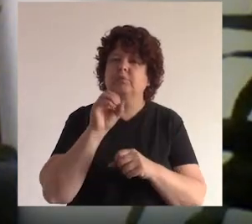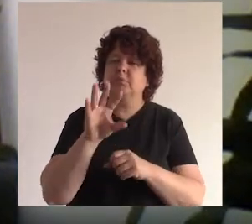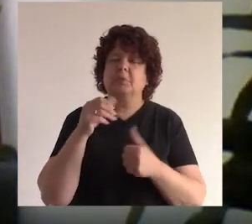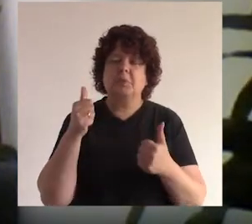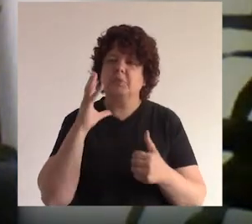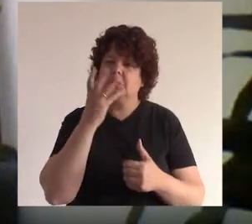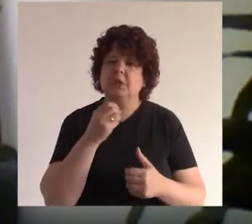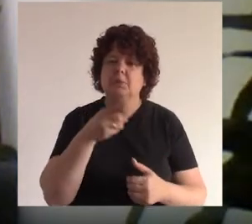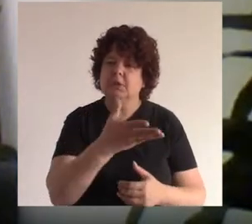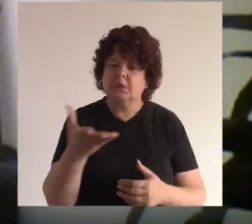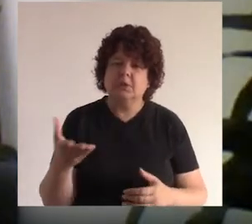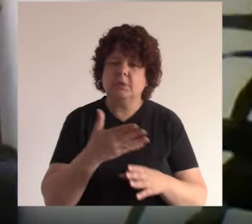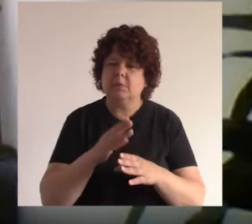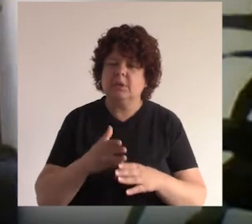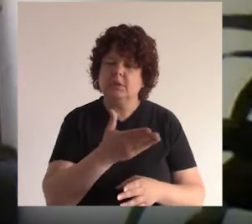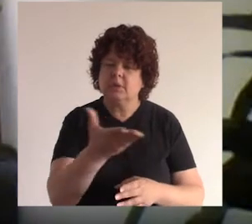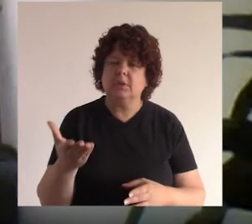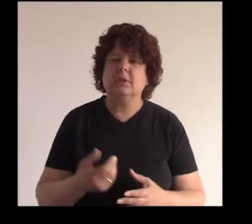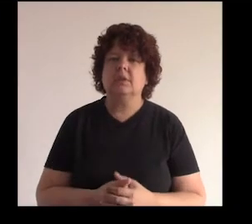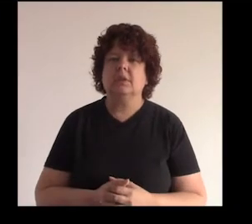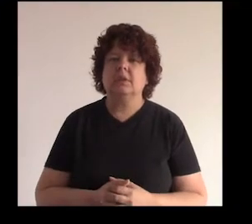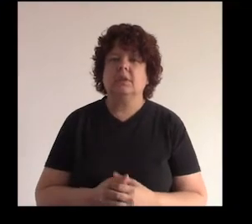bastante dinámica para ustedes